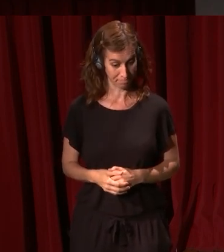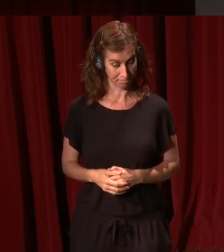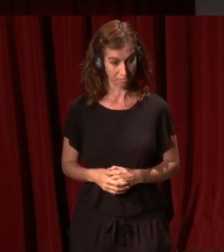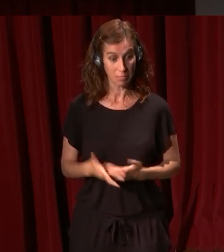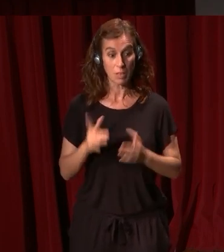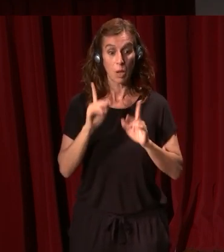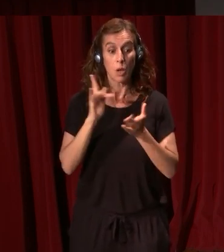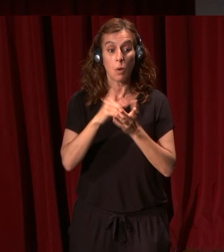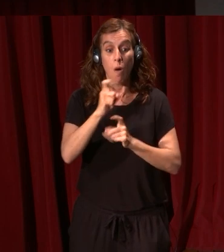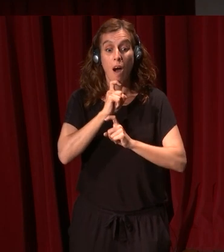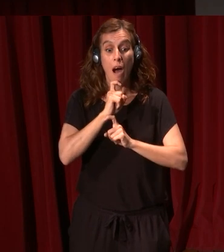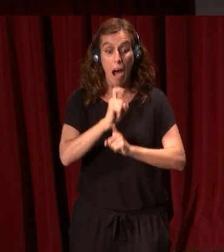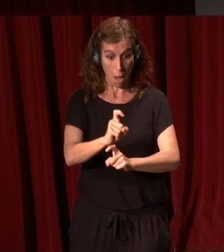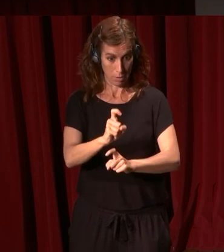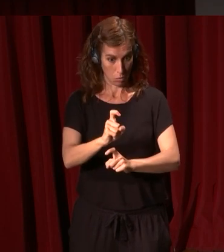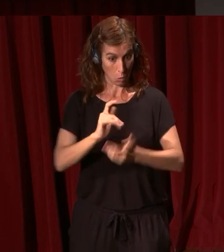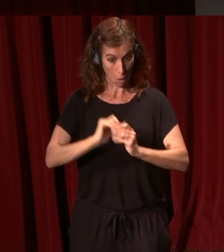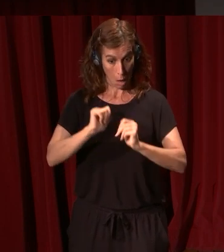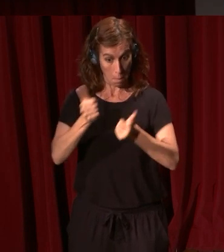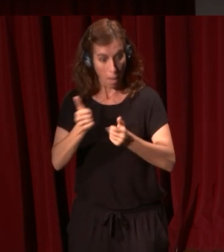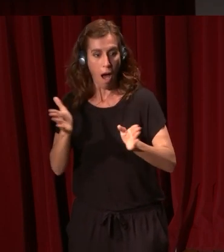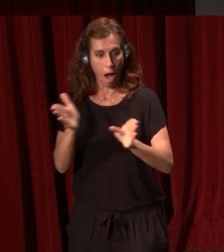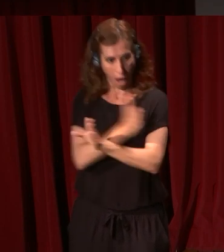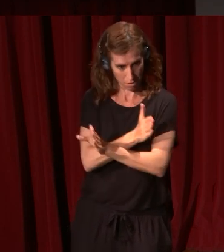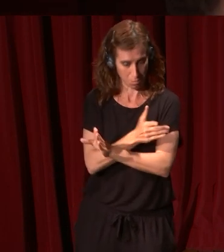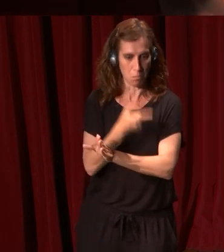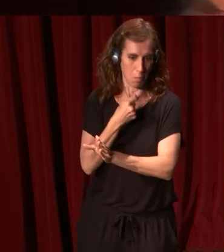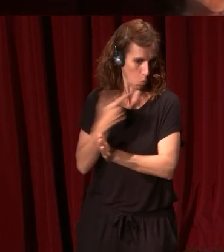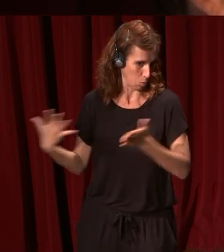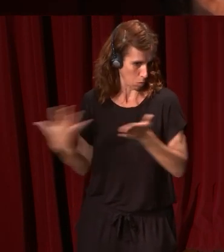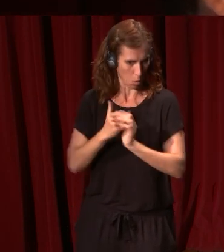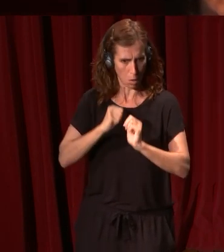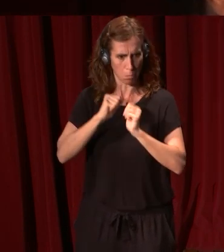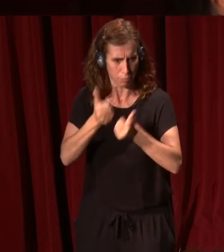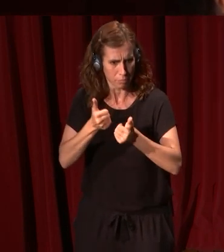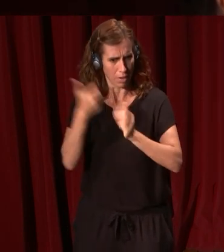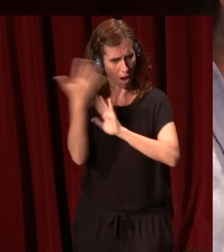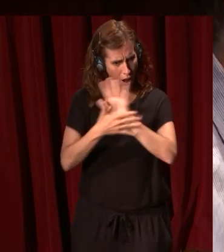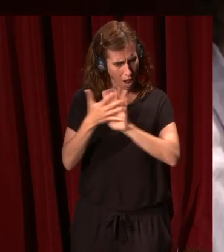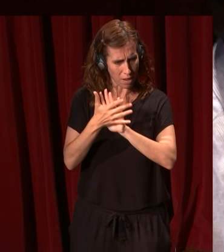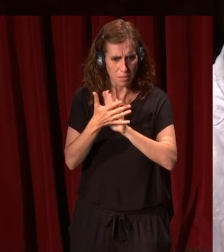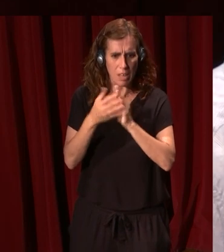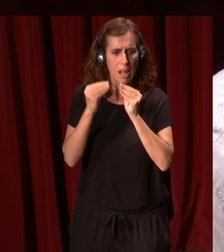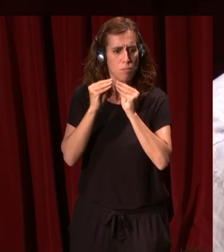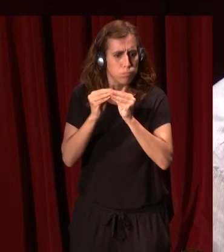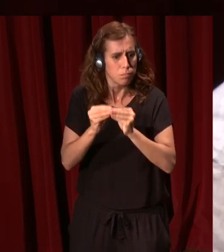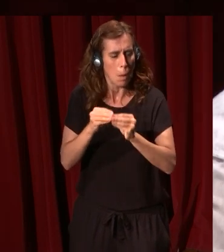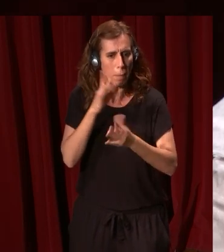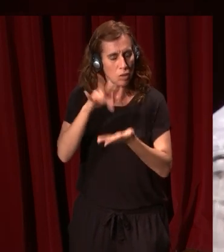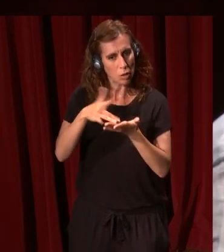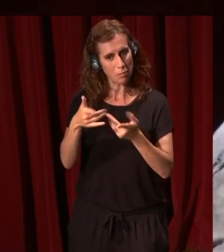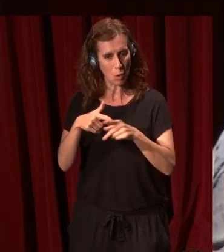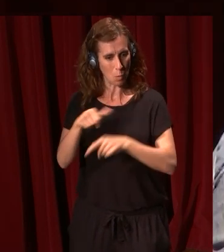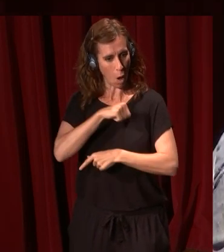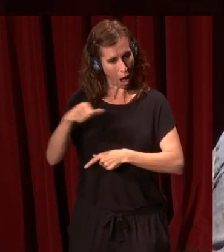Una advertencia, un comentario que me gusta hacer antes de empezar la exposición, esta, como todas, las diseñamos para que sean autosuficientes. Tiene